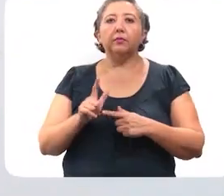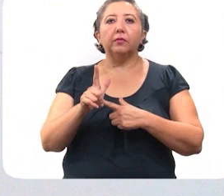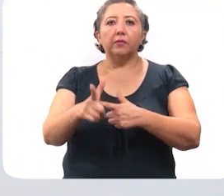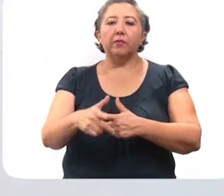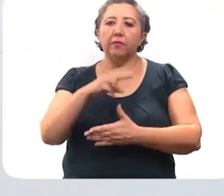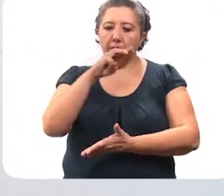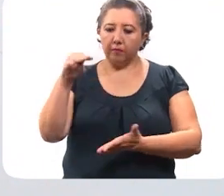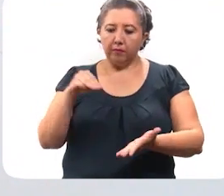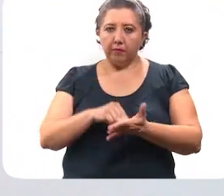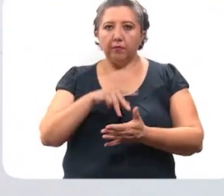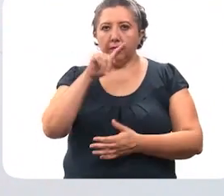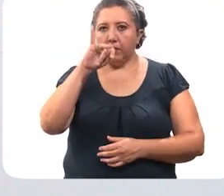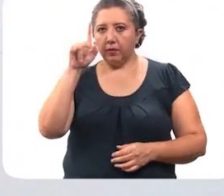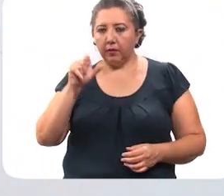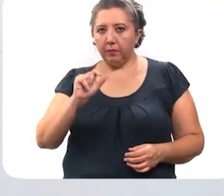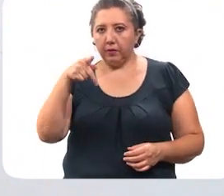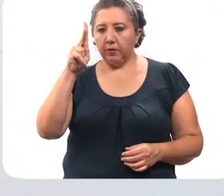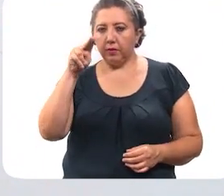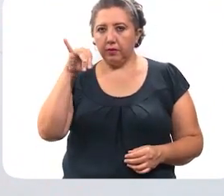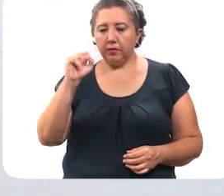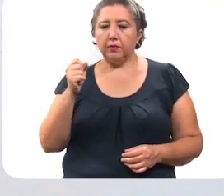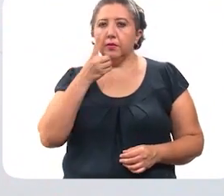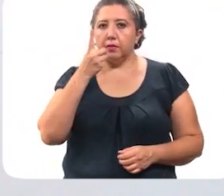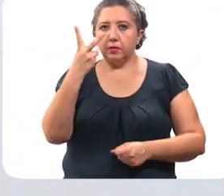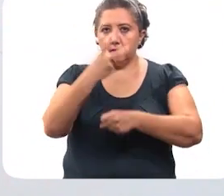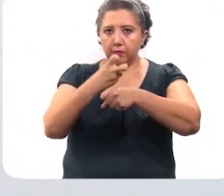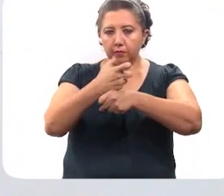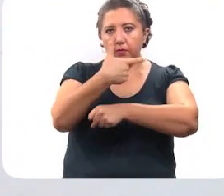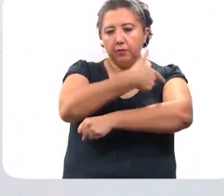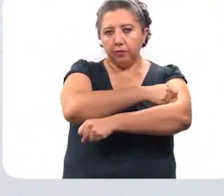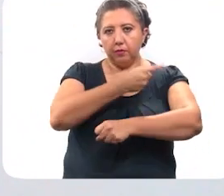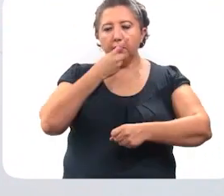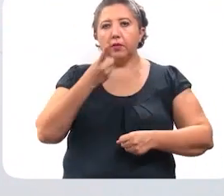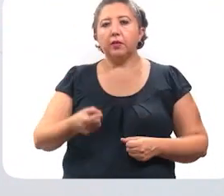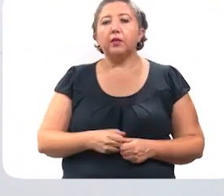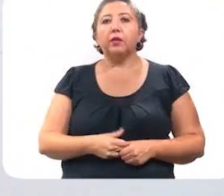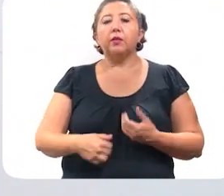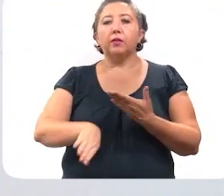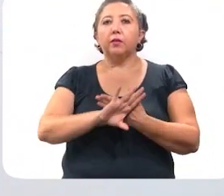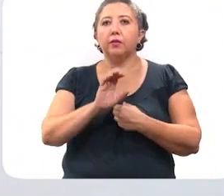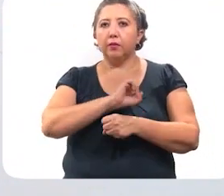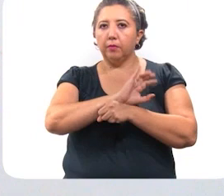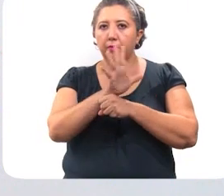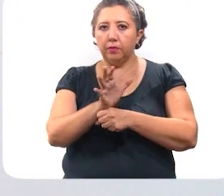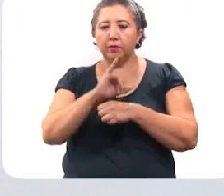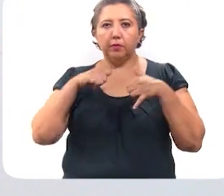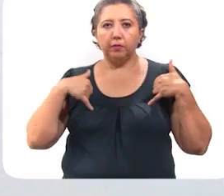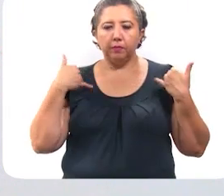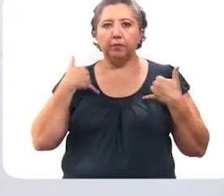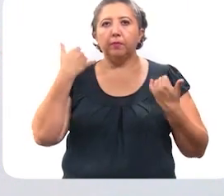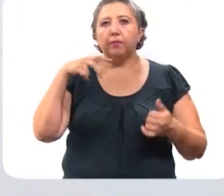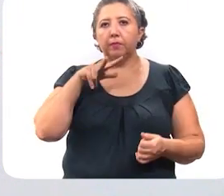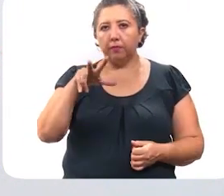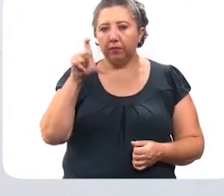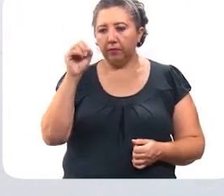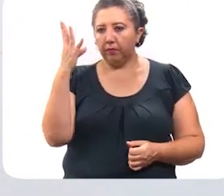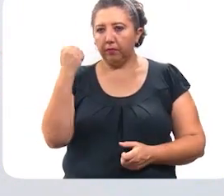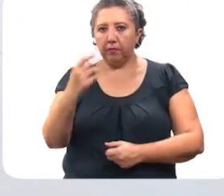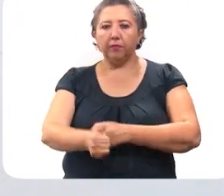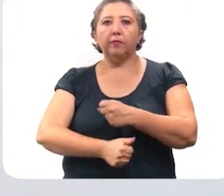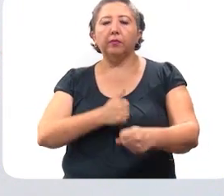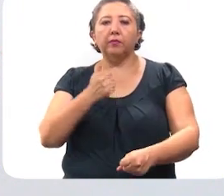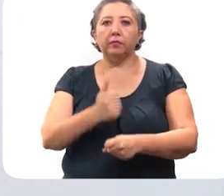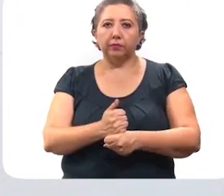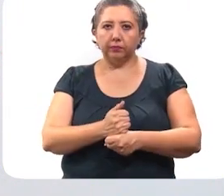Continúa en Mérida, Tizimín y Canazín la aplicación de segundas dosis de la vacuna contra el coronavirus a jóvenes de 18 a 29